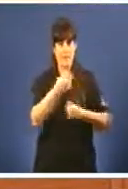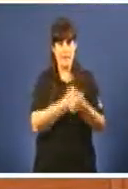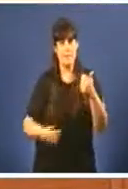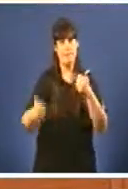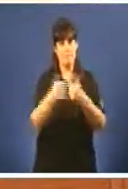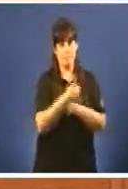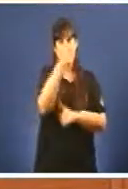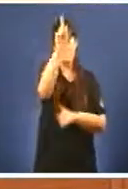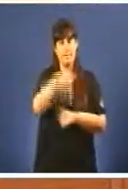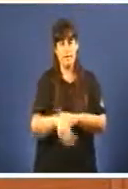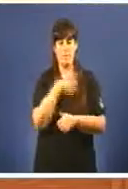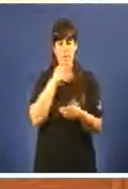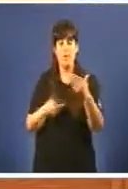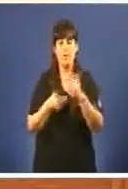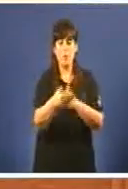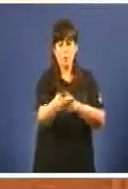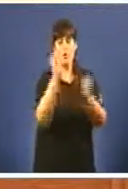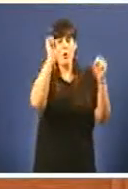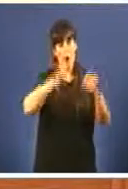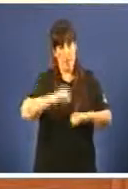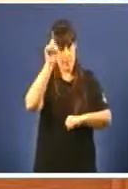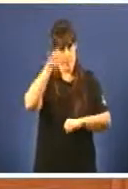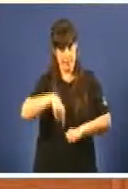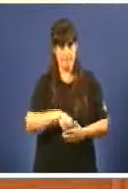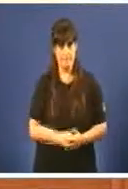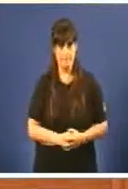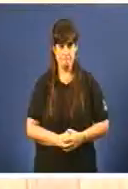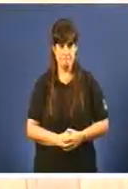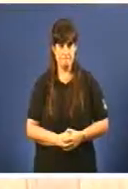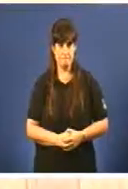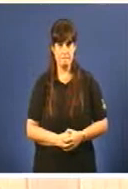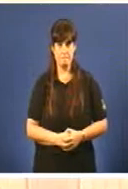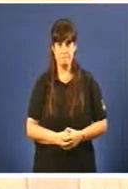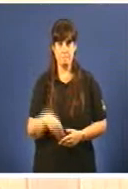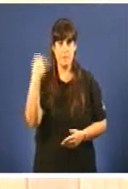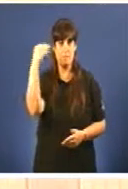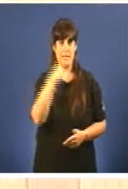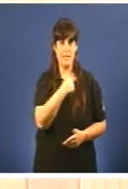nos próximos días gracias gracias señora consellera aplausos aplausos do plan de vivenda